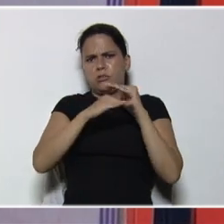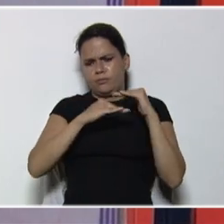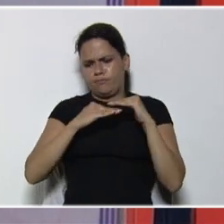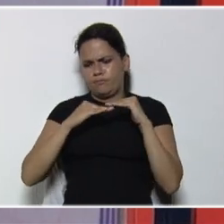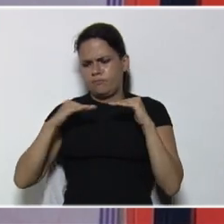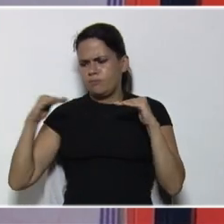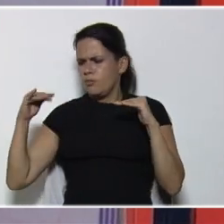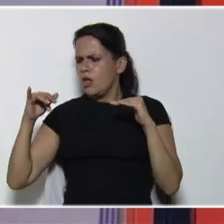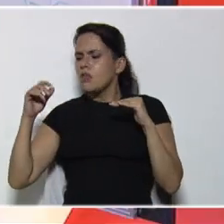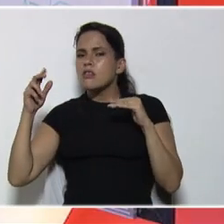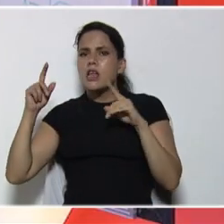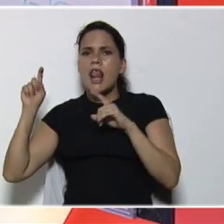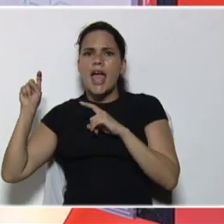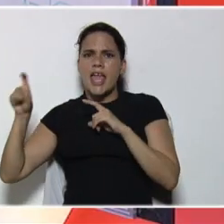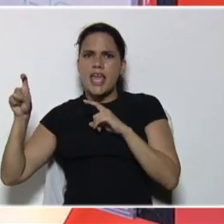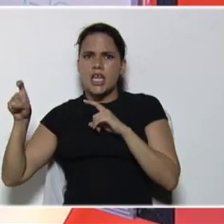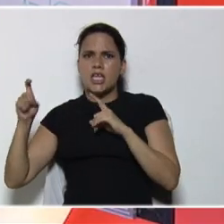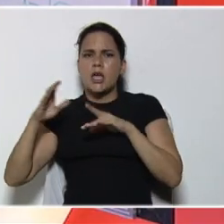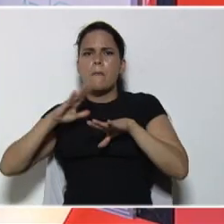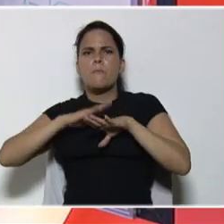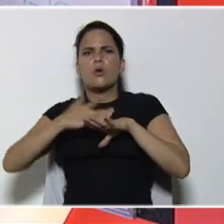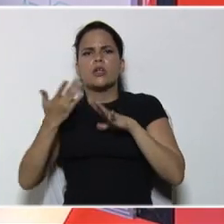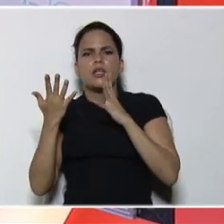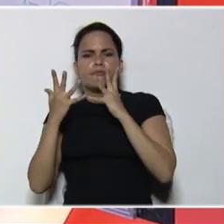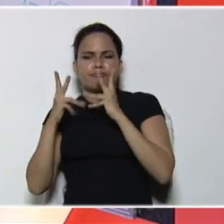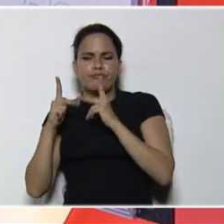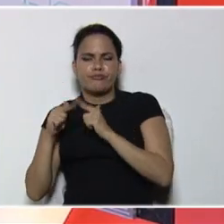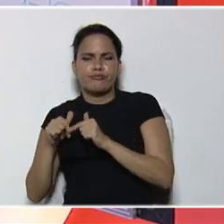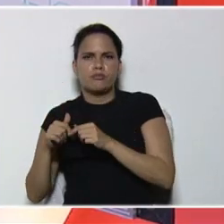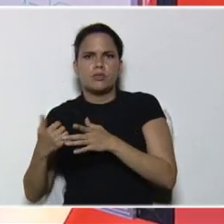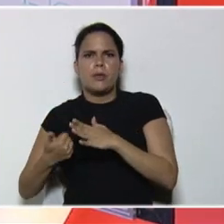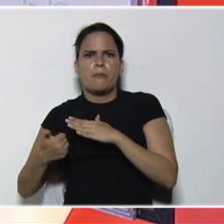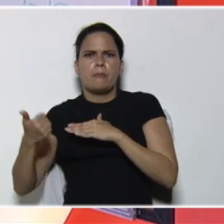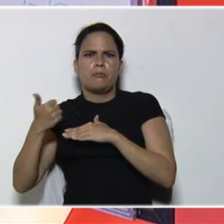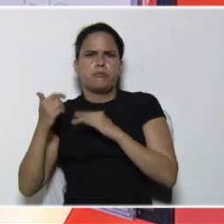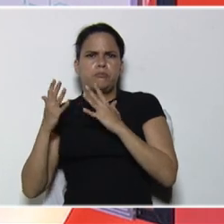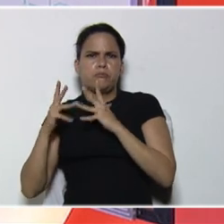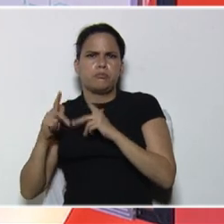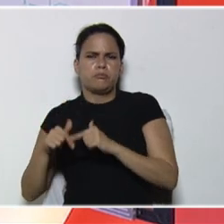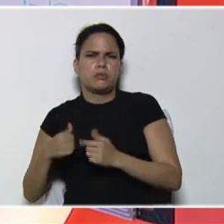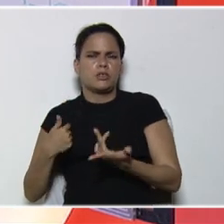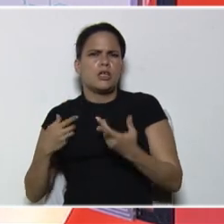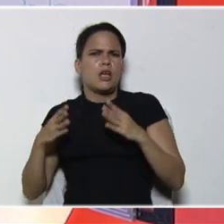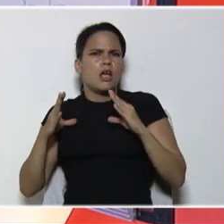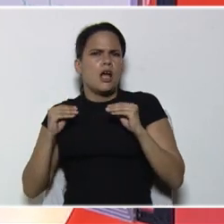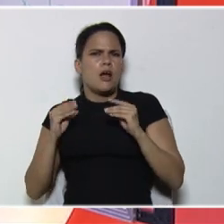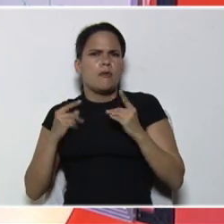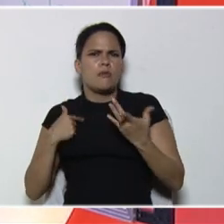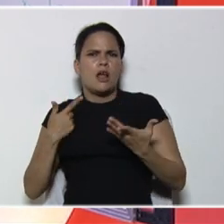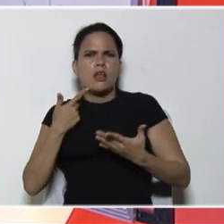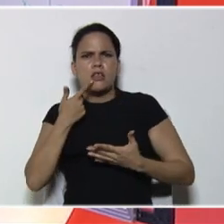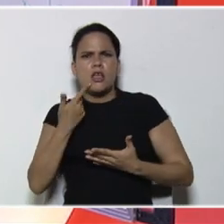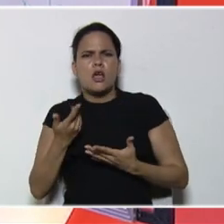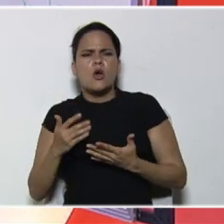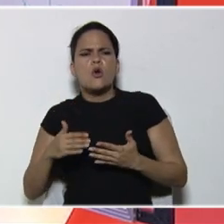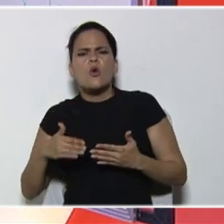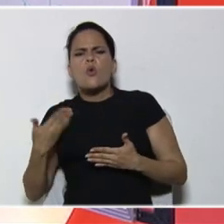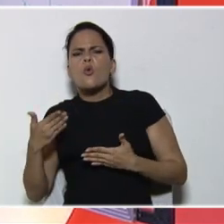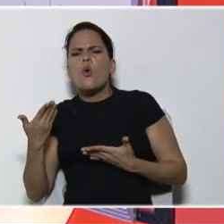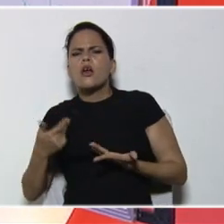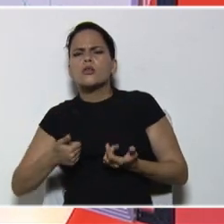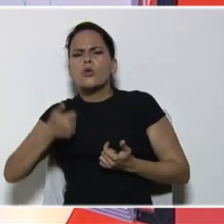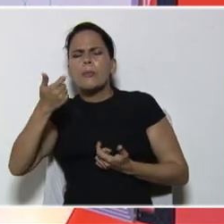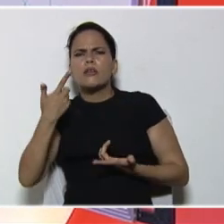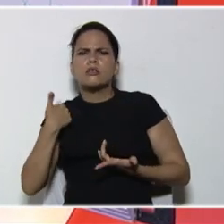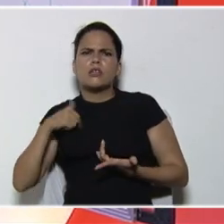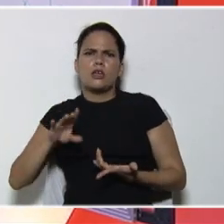de las x, porque es de cantidad, es hablar de, cuánto más tengo,